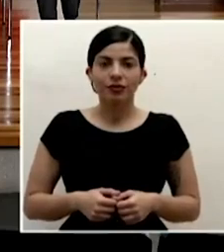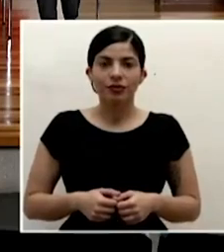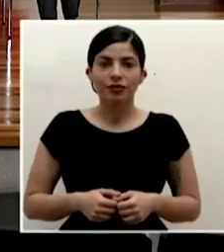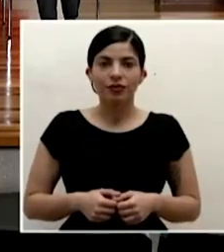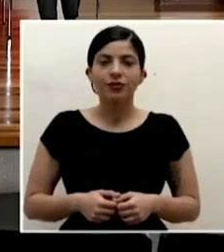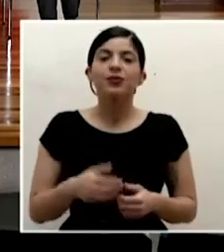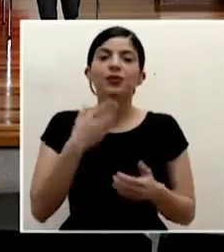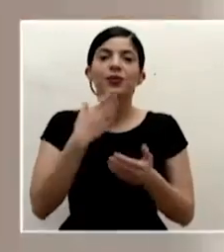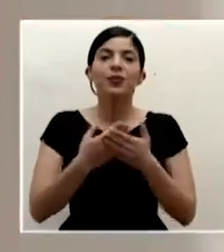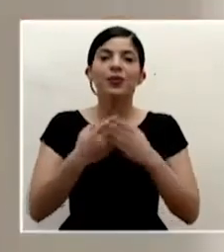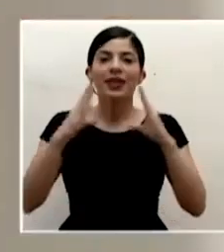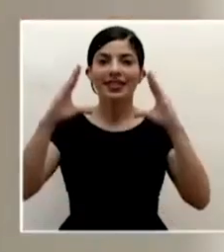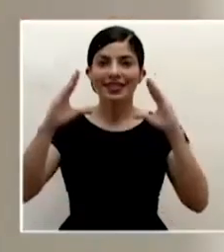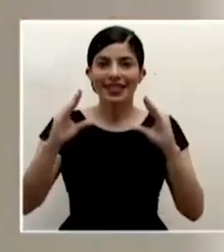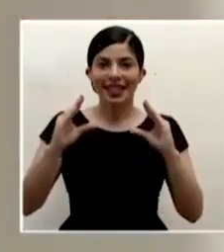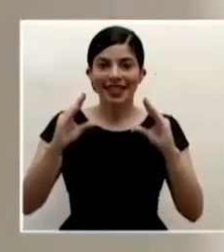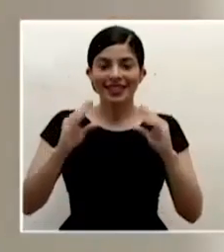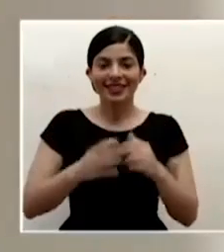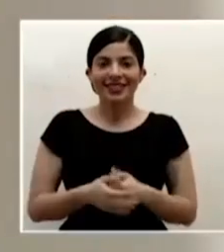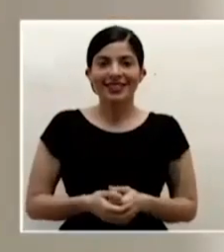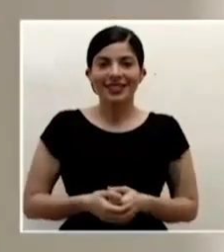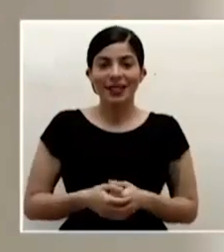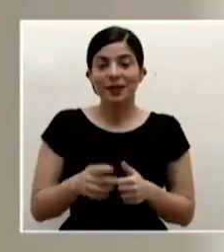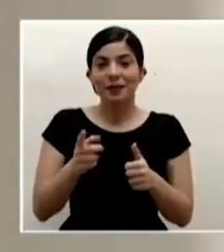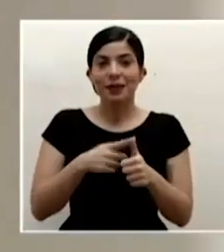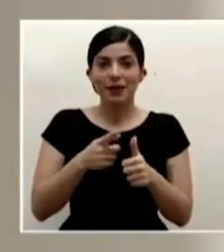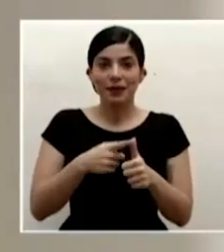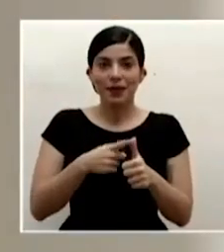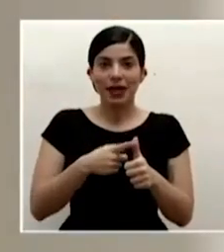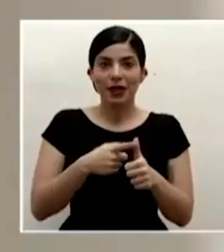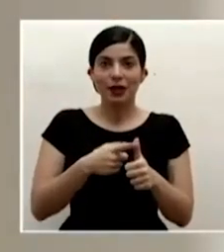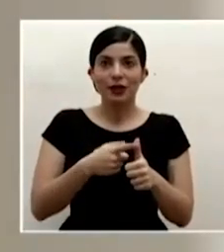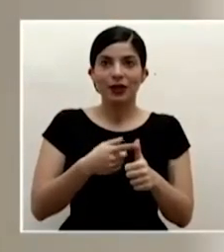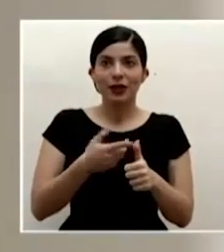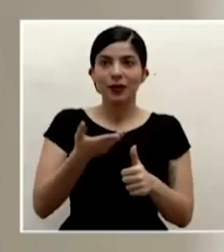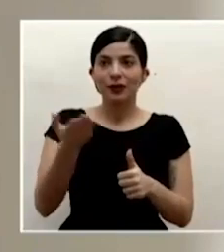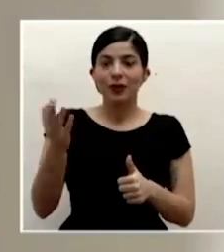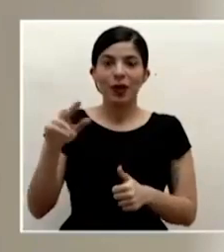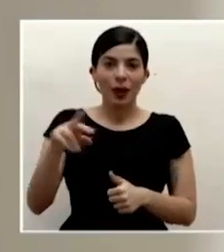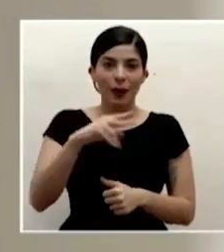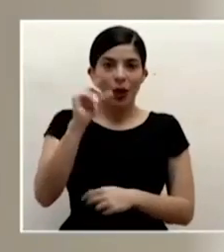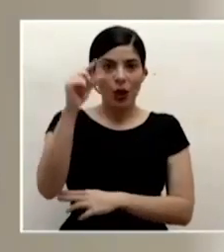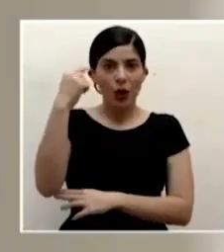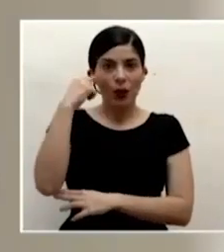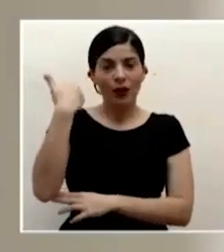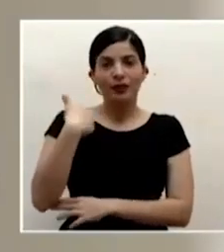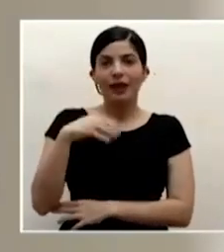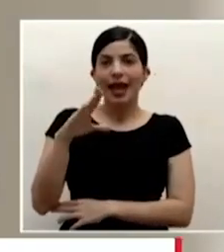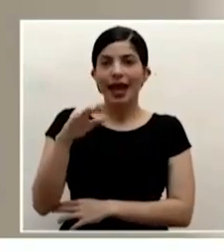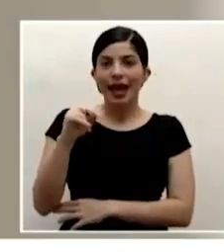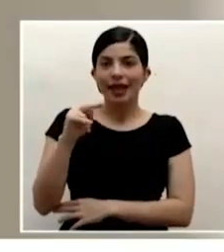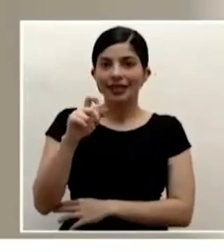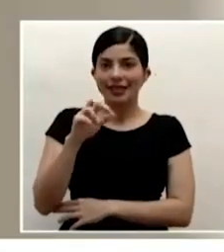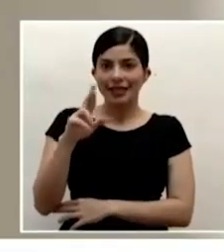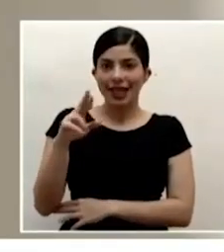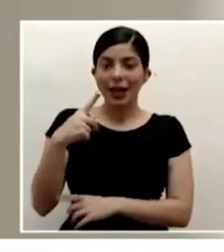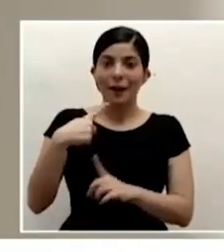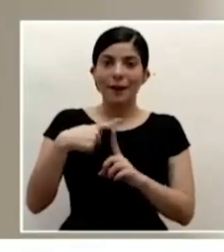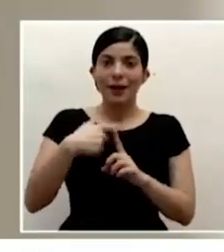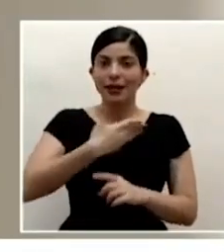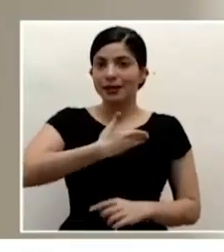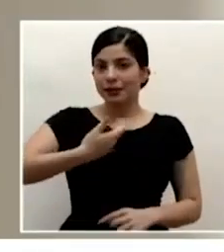Bueno, muy buenas tardes a primeramente a compañeros de gobierno, señor canciller, al presidente ejecutivo